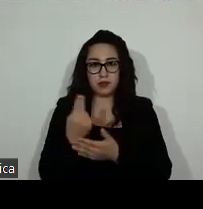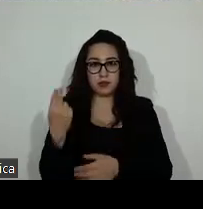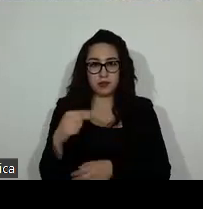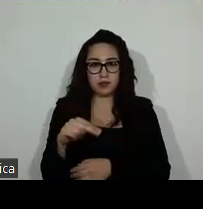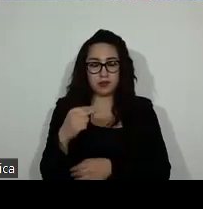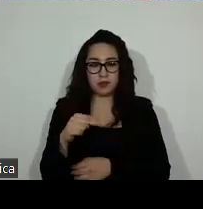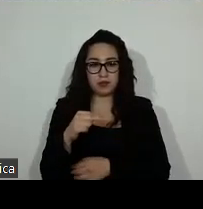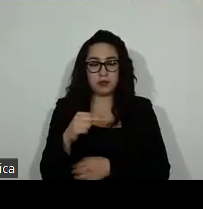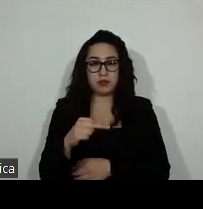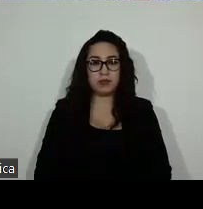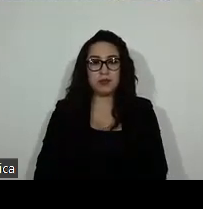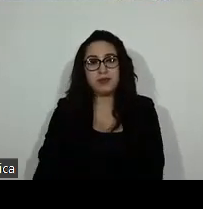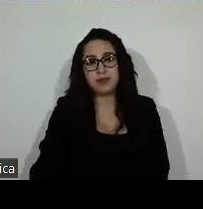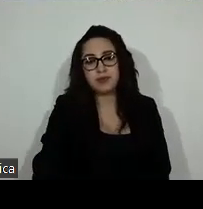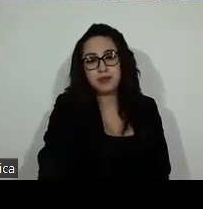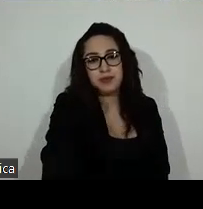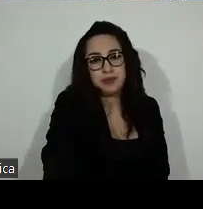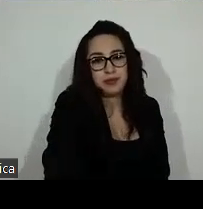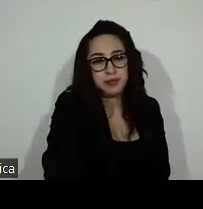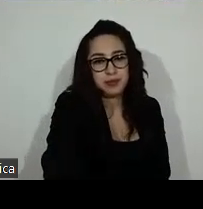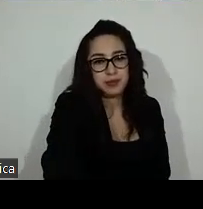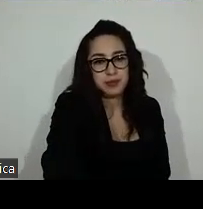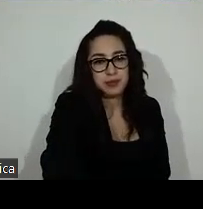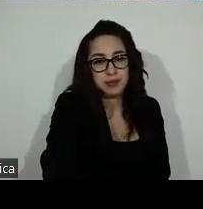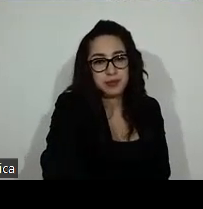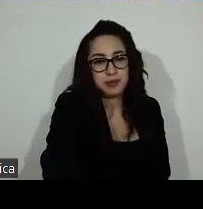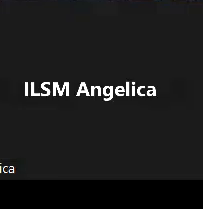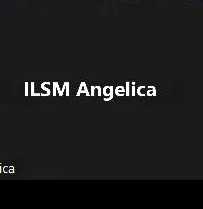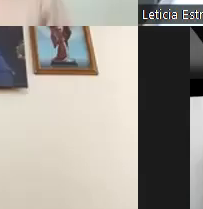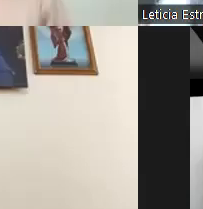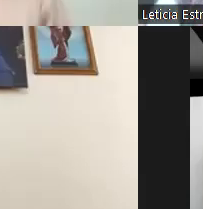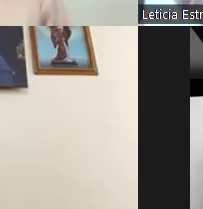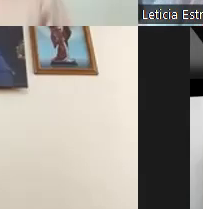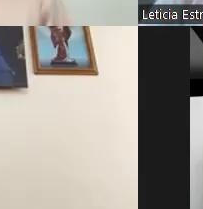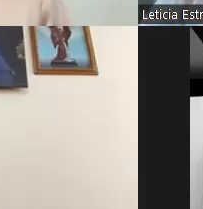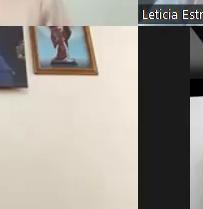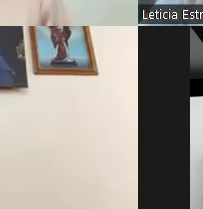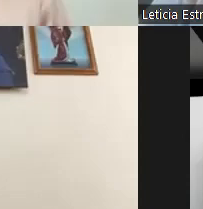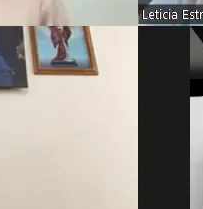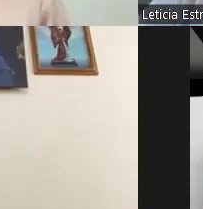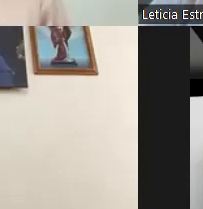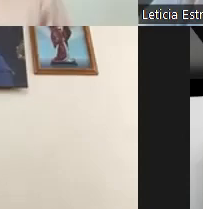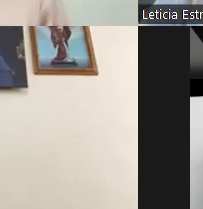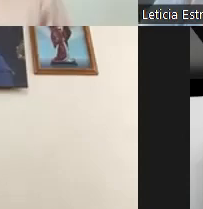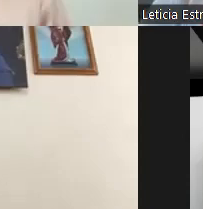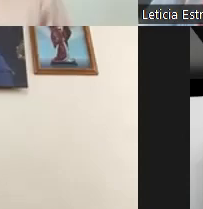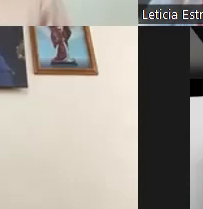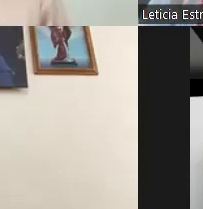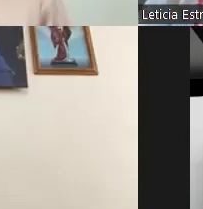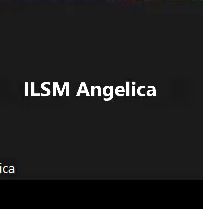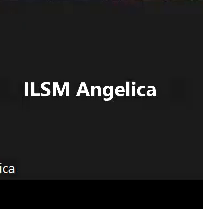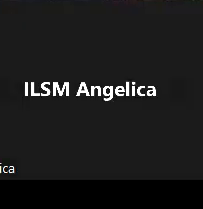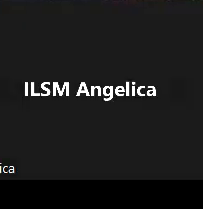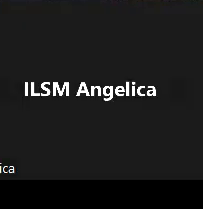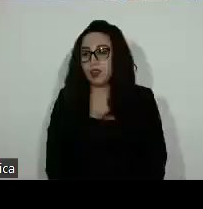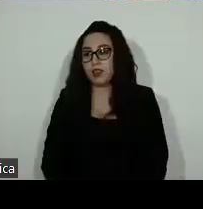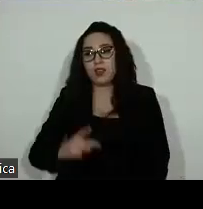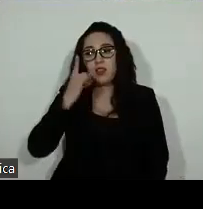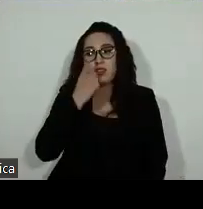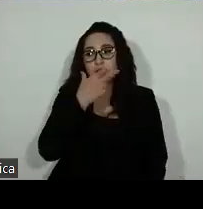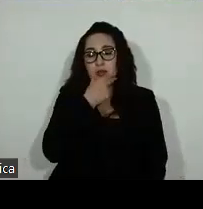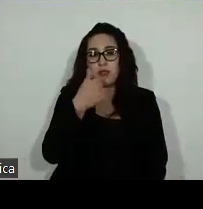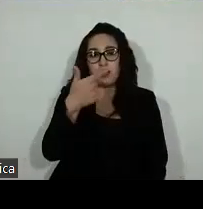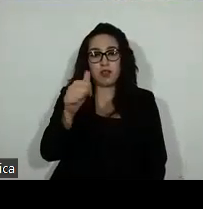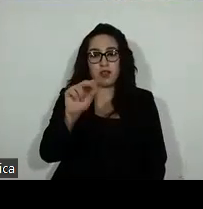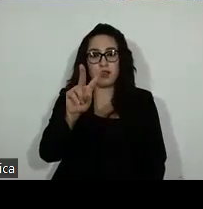diputadas y diputados integrantes de esta comisión. Diputado Jorge Gaviño Ambriz. Presente. Gracias,